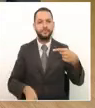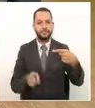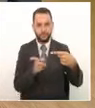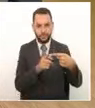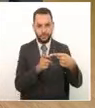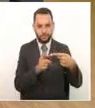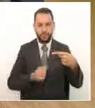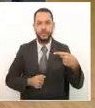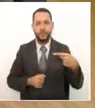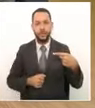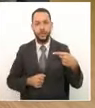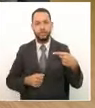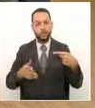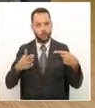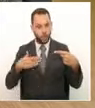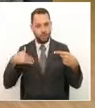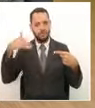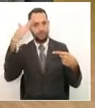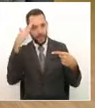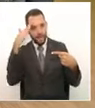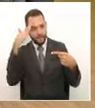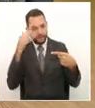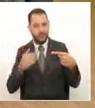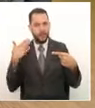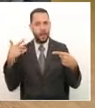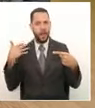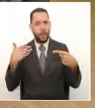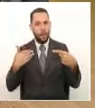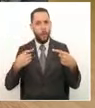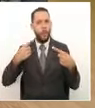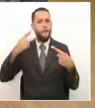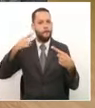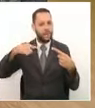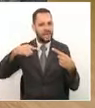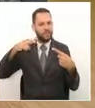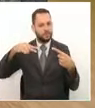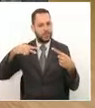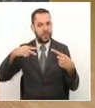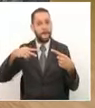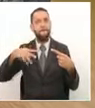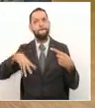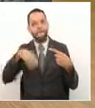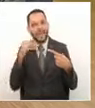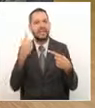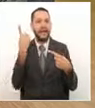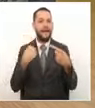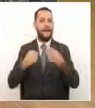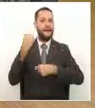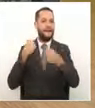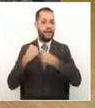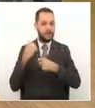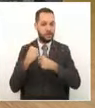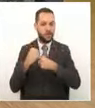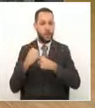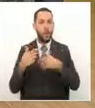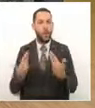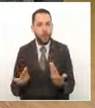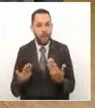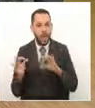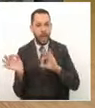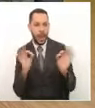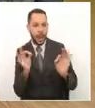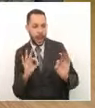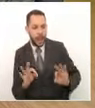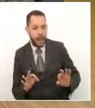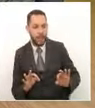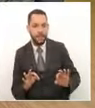Tengo entendido que desde hace varios meses, inclusive uno o dos años, se estaba adecuando la clínica